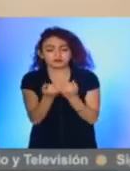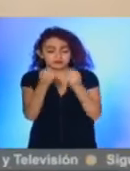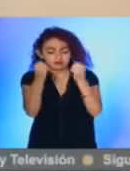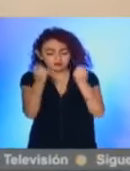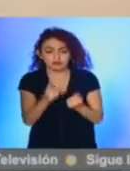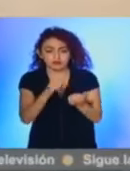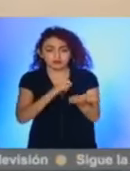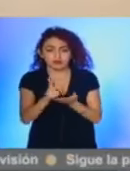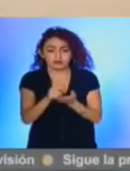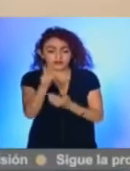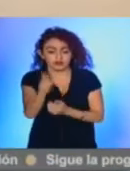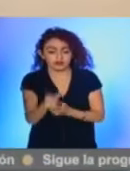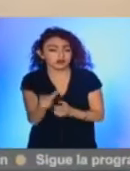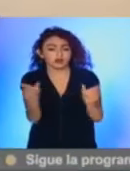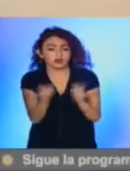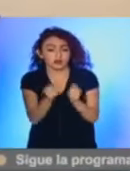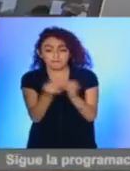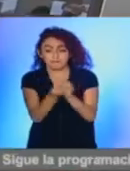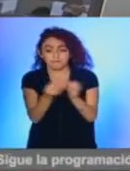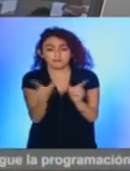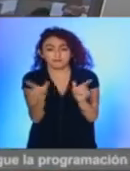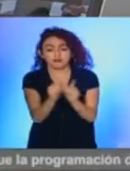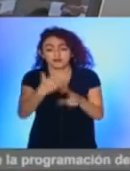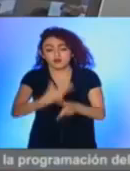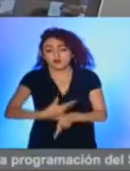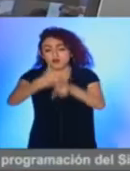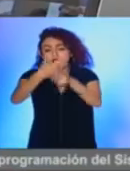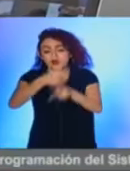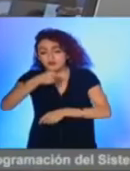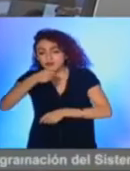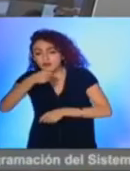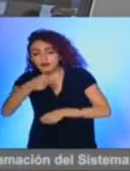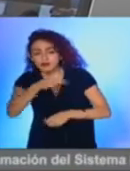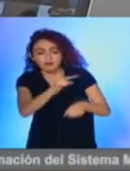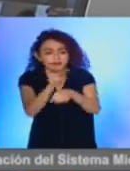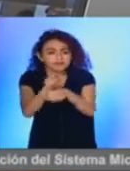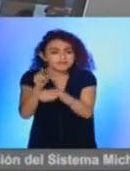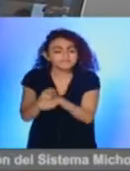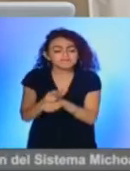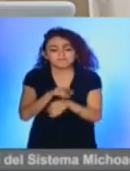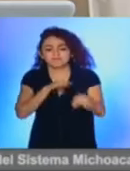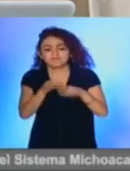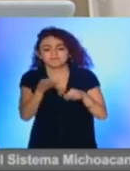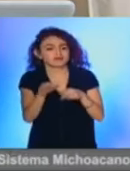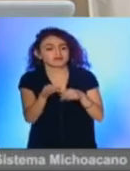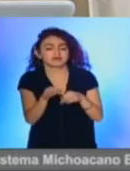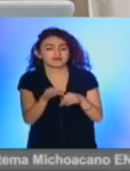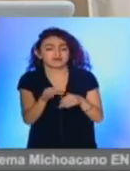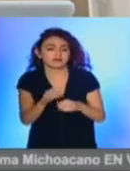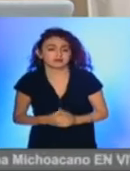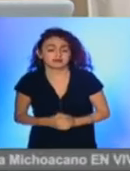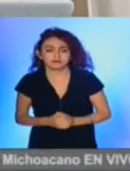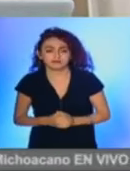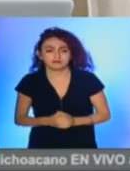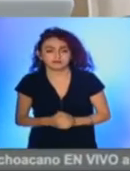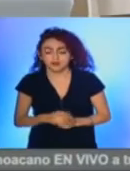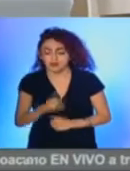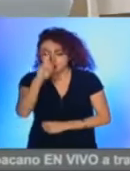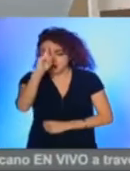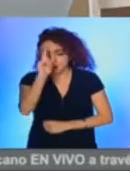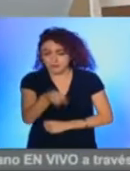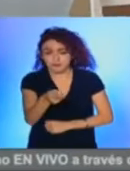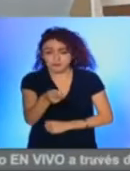derecho a la intimidad sólo se podrán usar cámaras de video y micrófonos para supervisar el trabajo de manera extraordinaria y queda